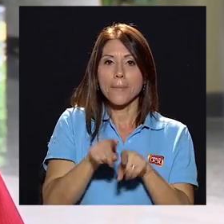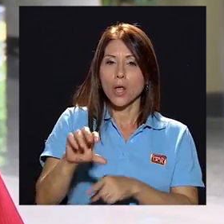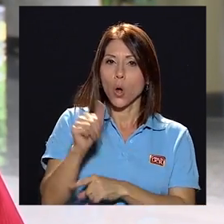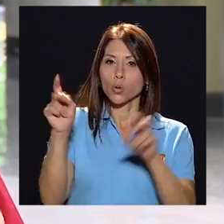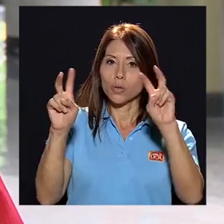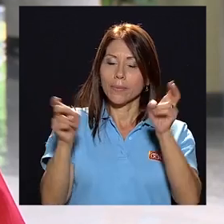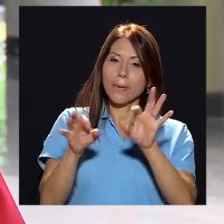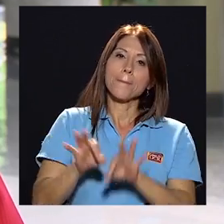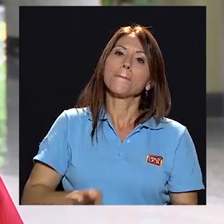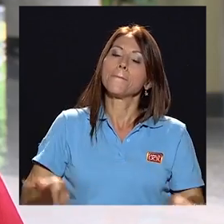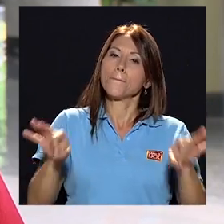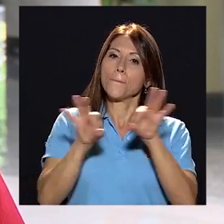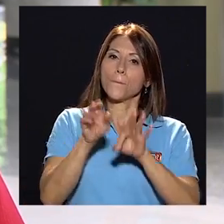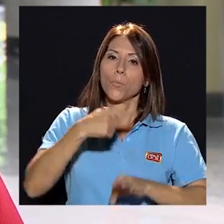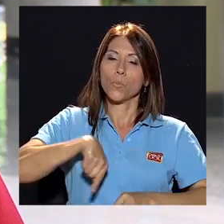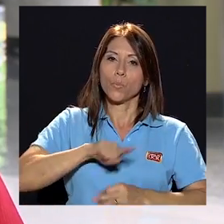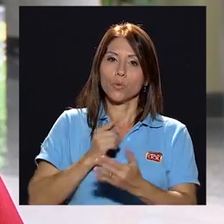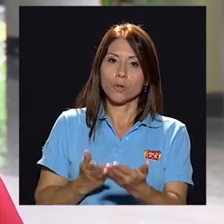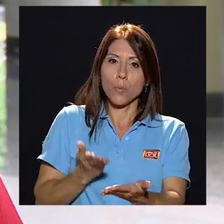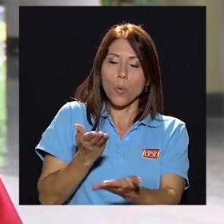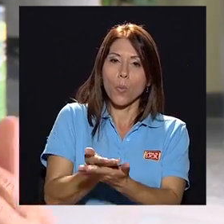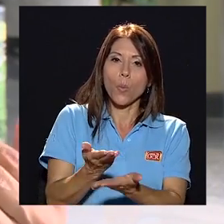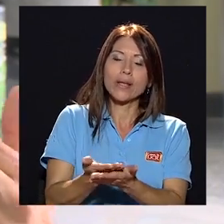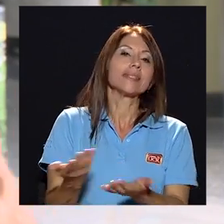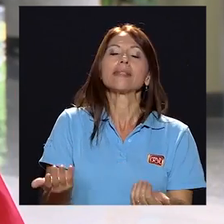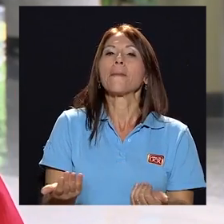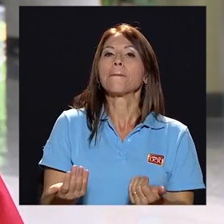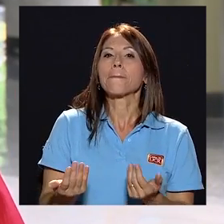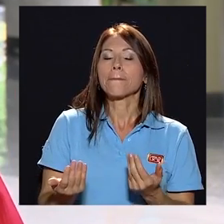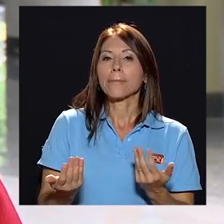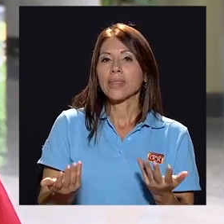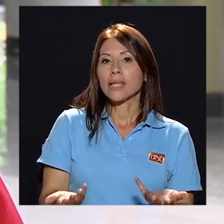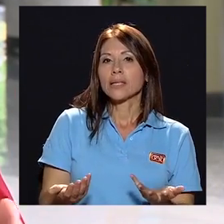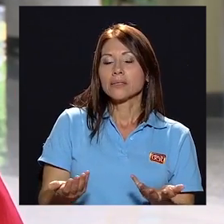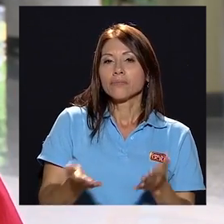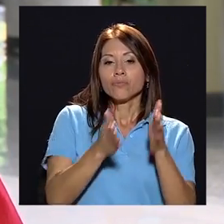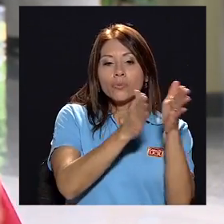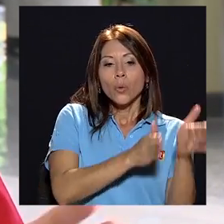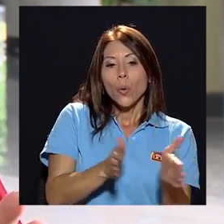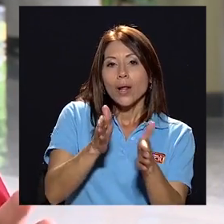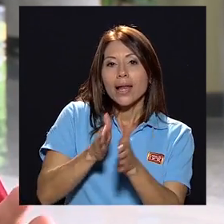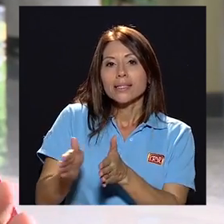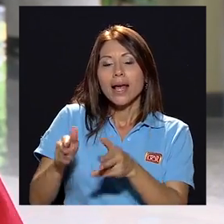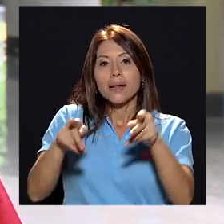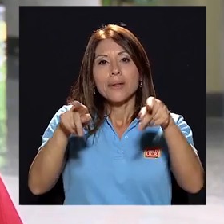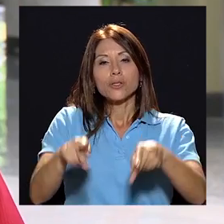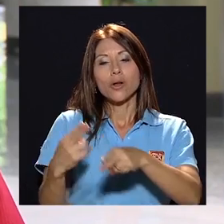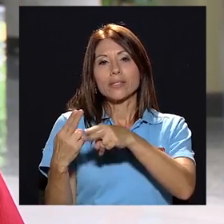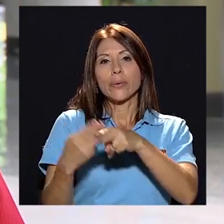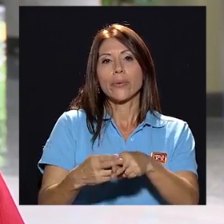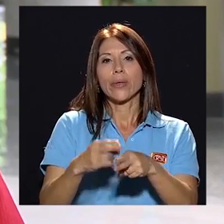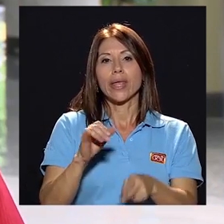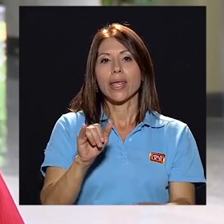aspecto importante por lo menos dentro de nuestra propuesta es organizar a los interinos